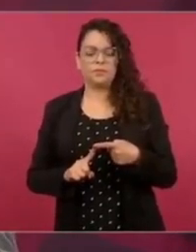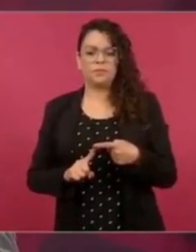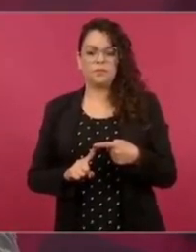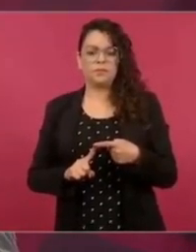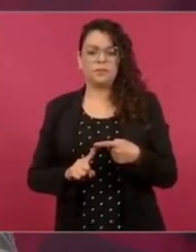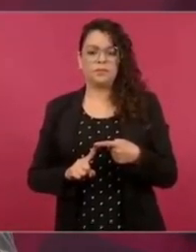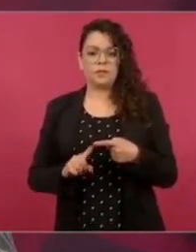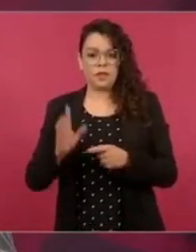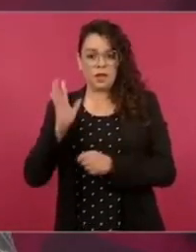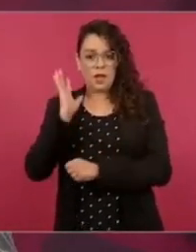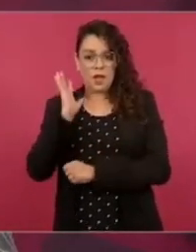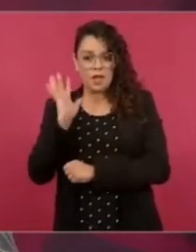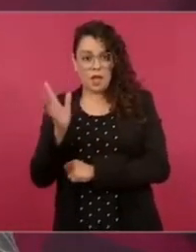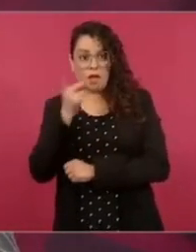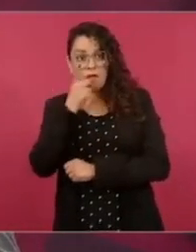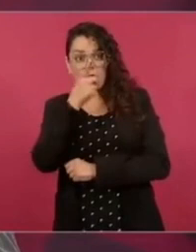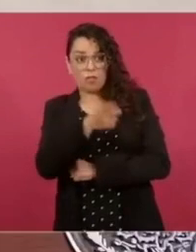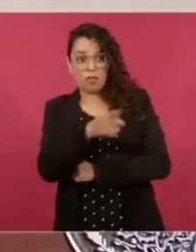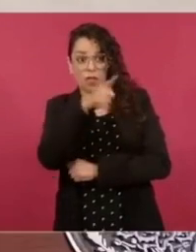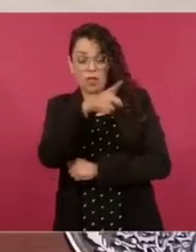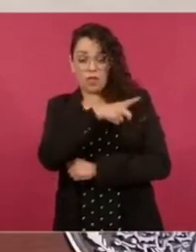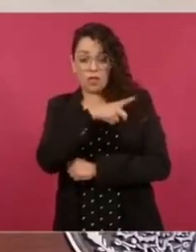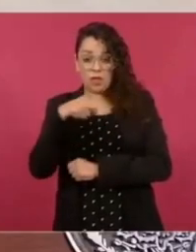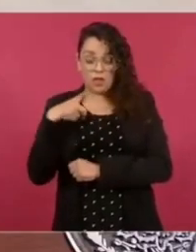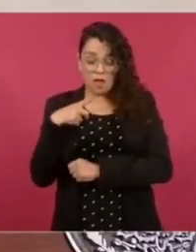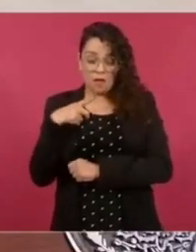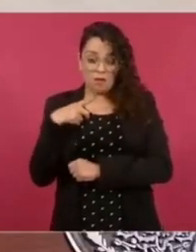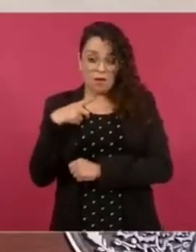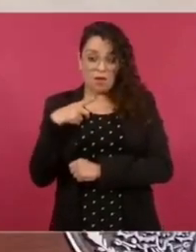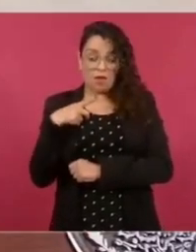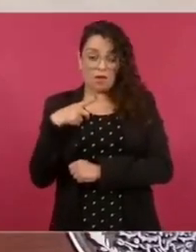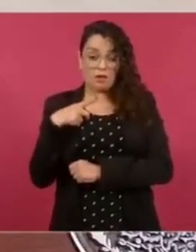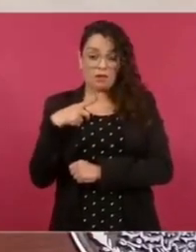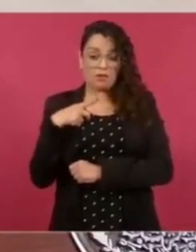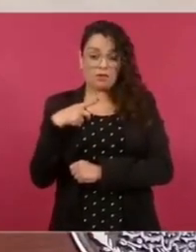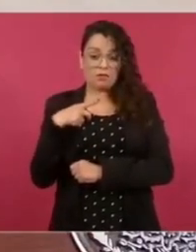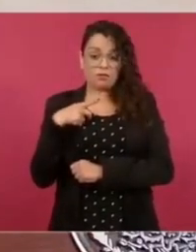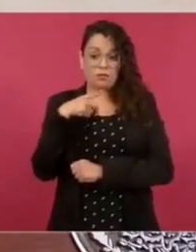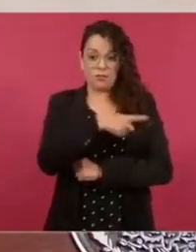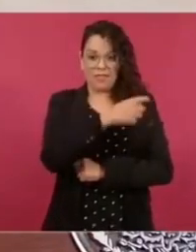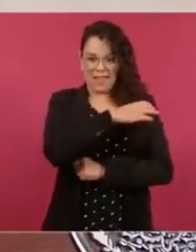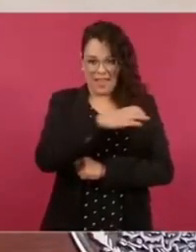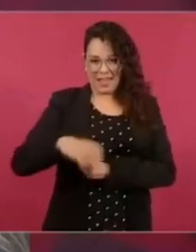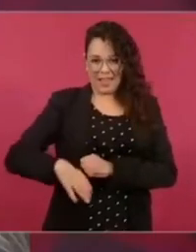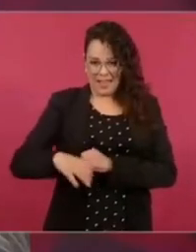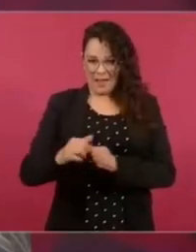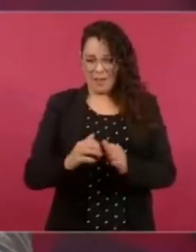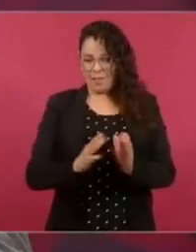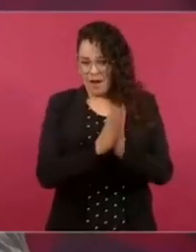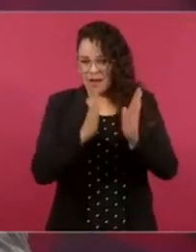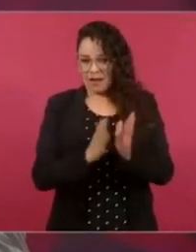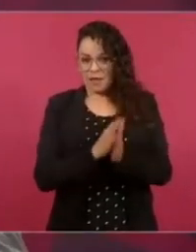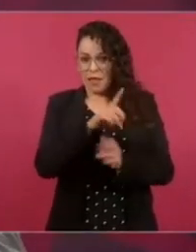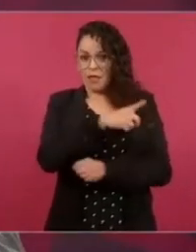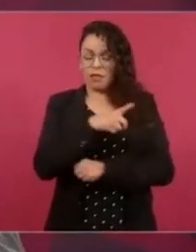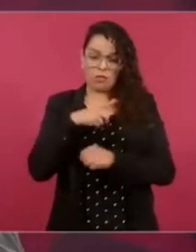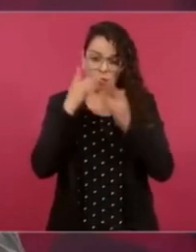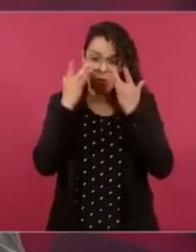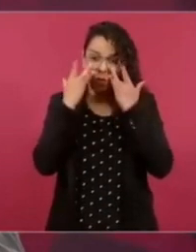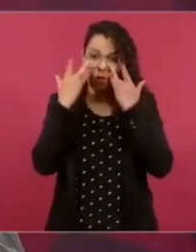de los que iban a participar, de manera